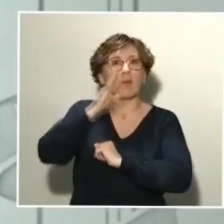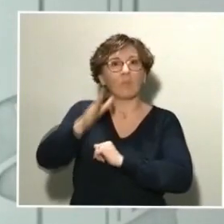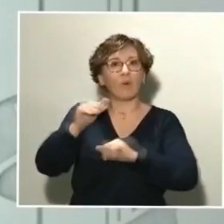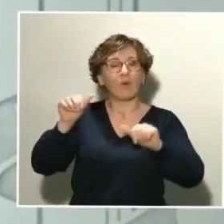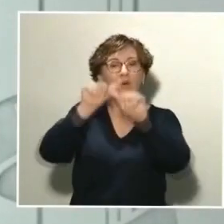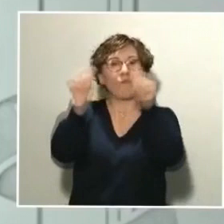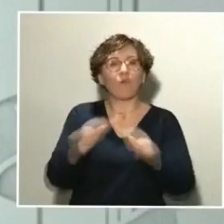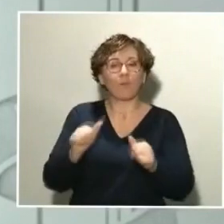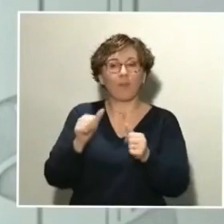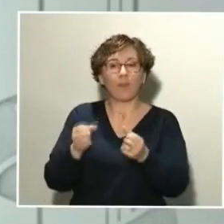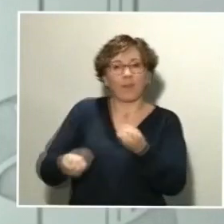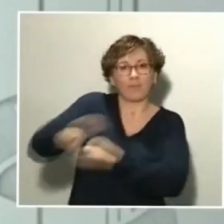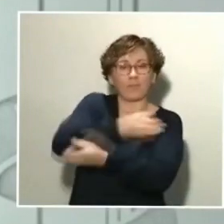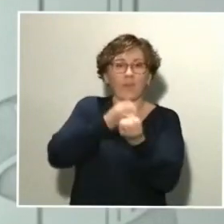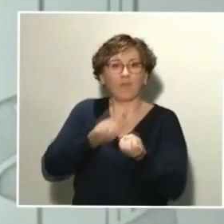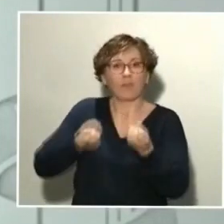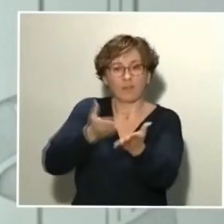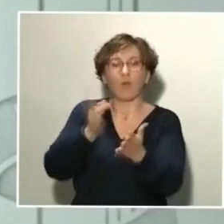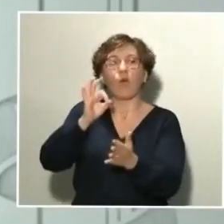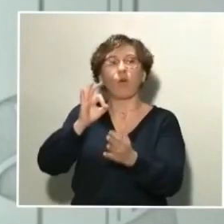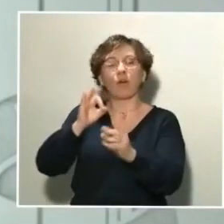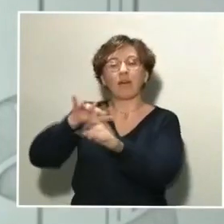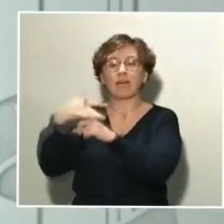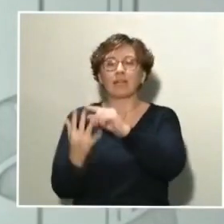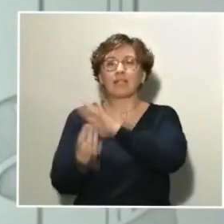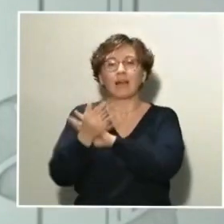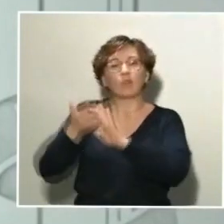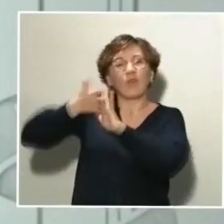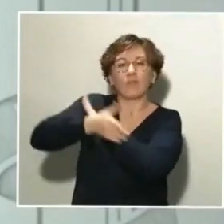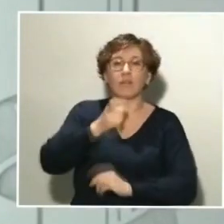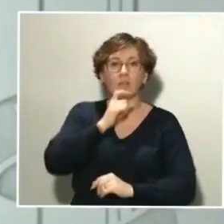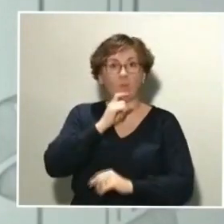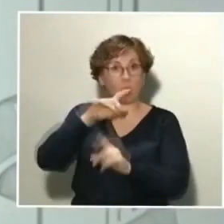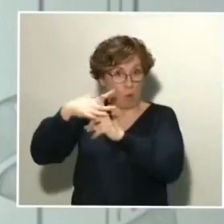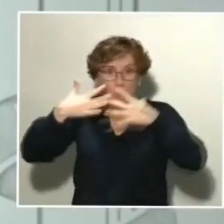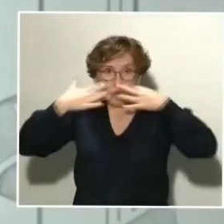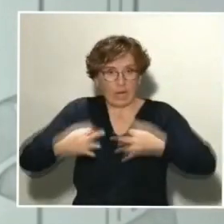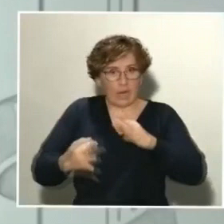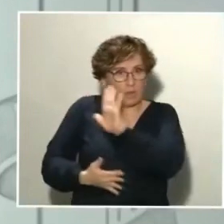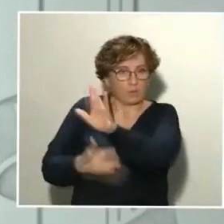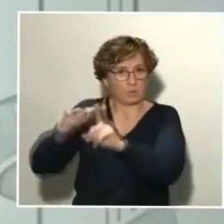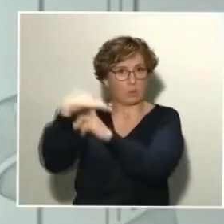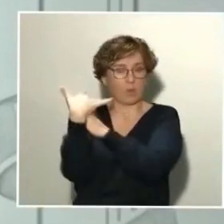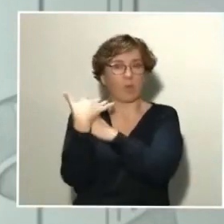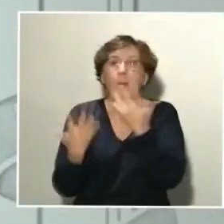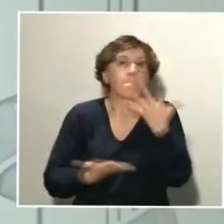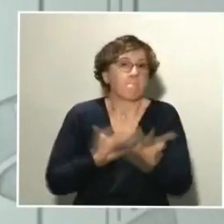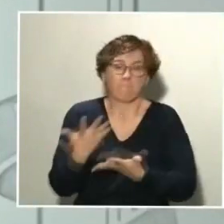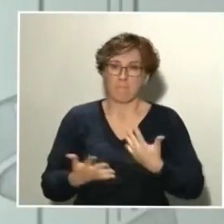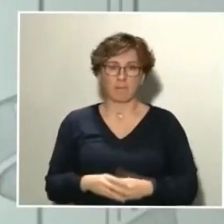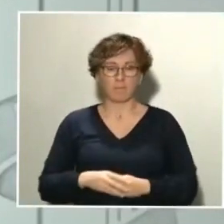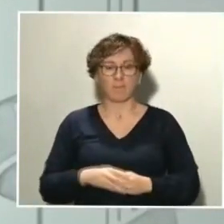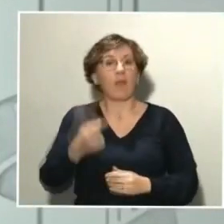definiciones de caso o si es una realidad, que en principio es lo que podría parecer. Vamos a ver si conseguimos